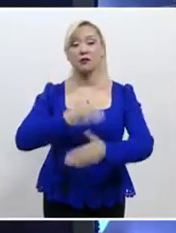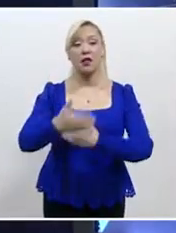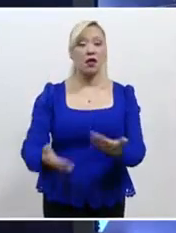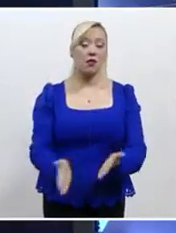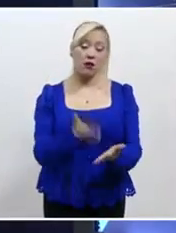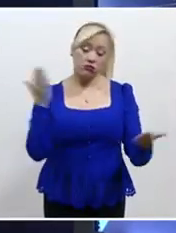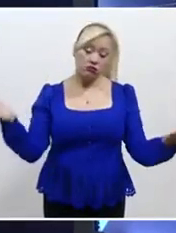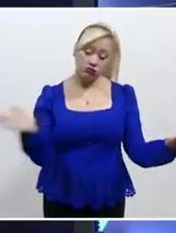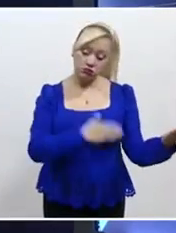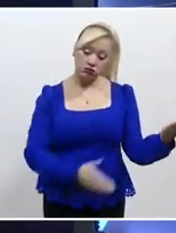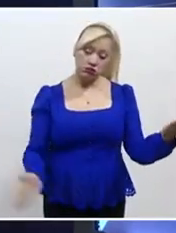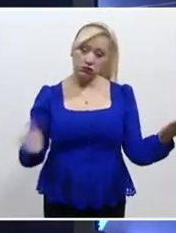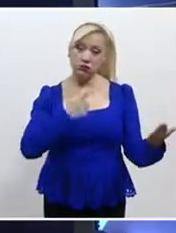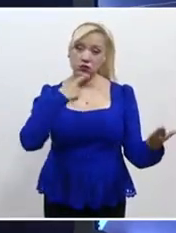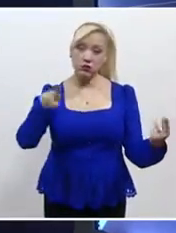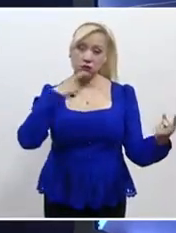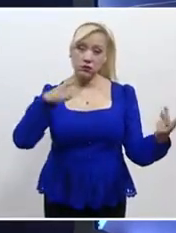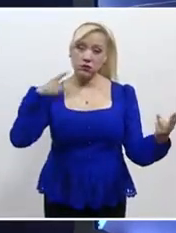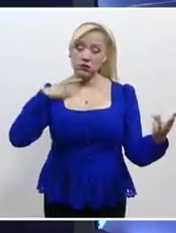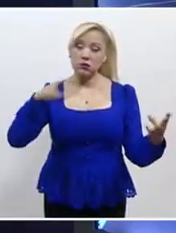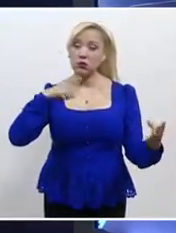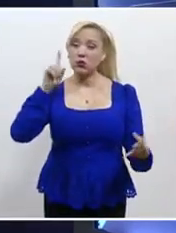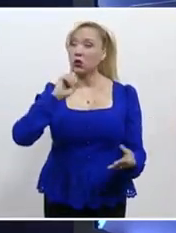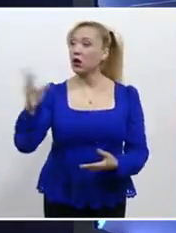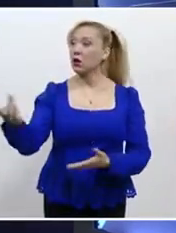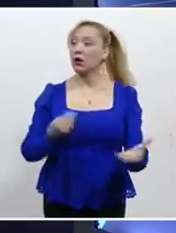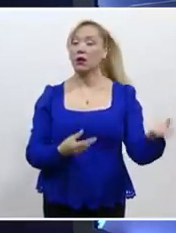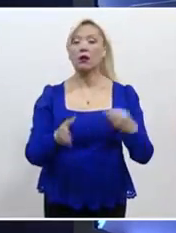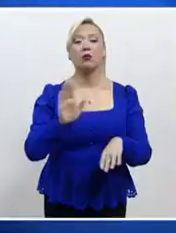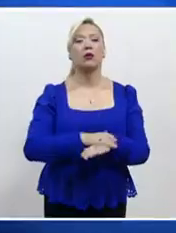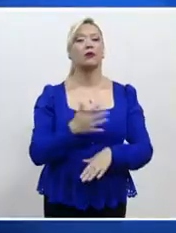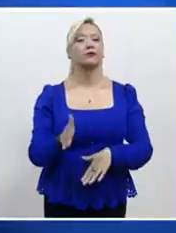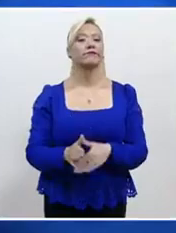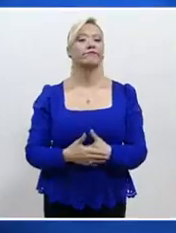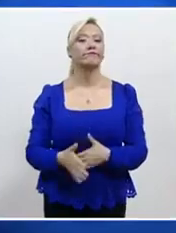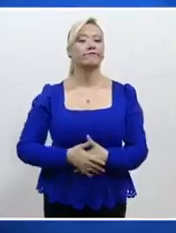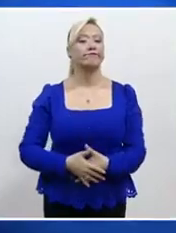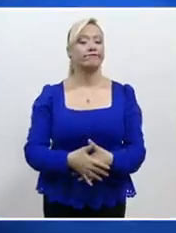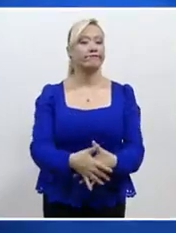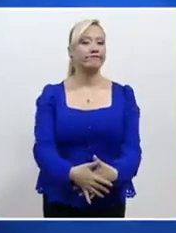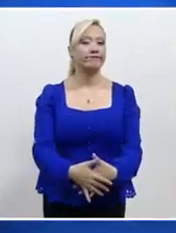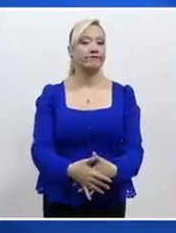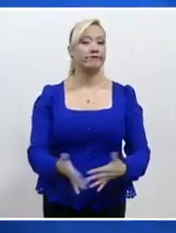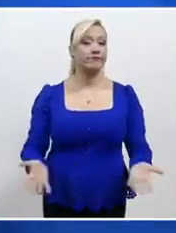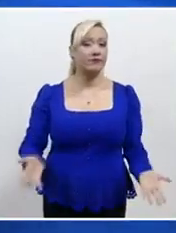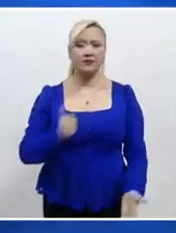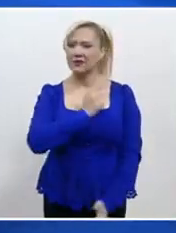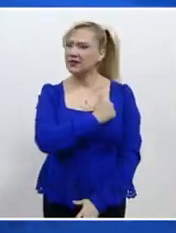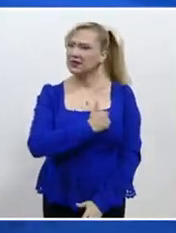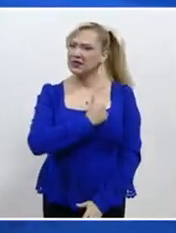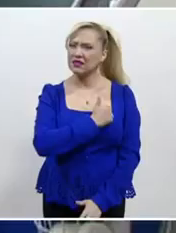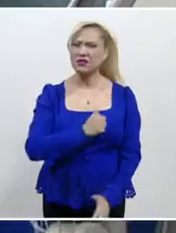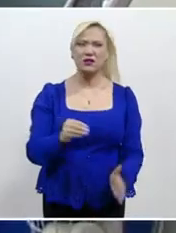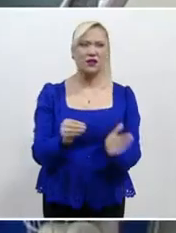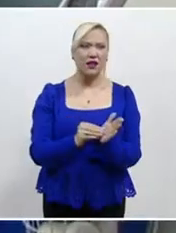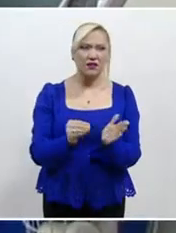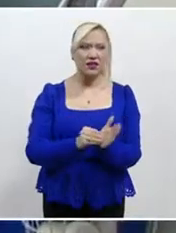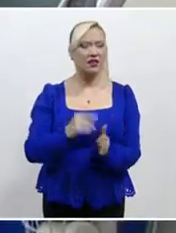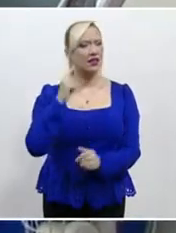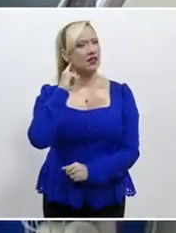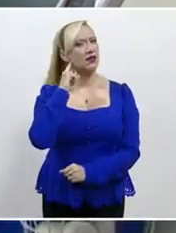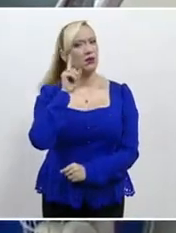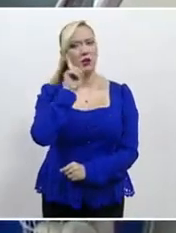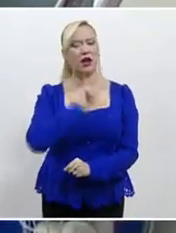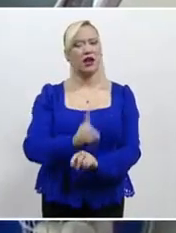injustificado de mujeres a causa de su embarazo. Es lamentable que todavía existan prejuicios